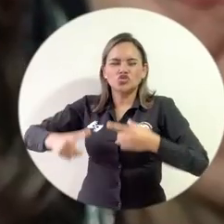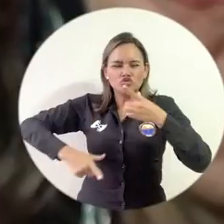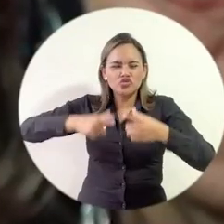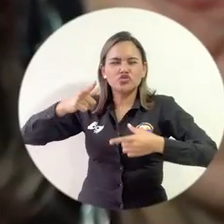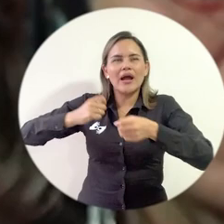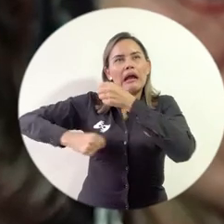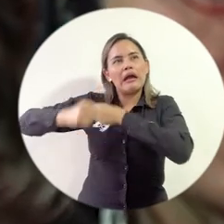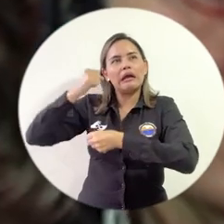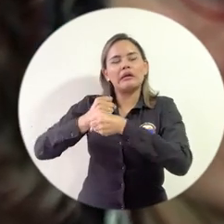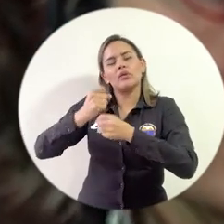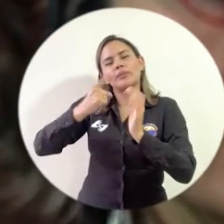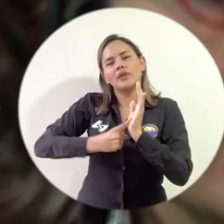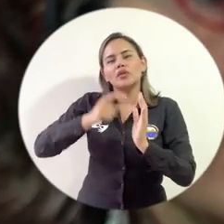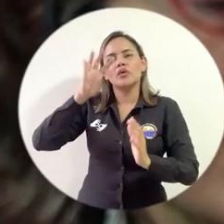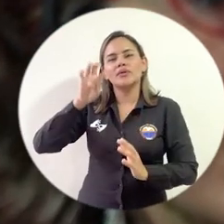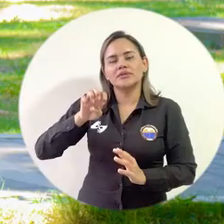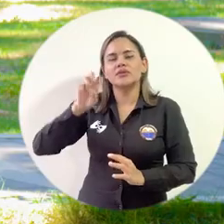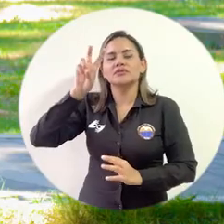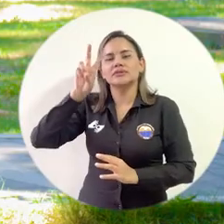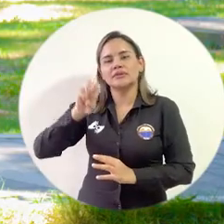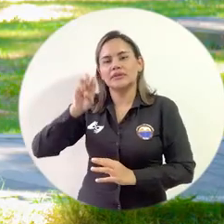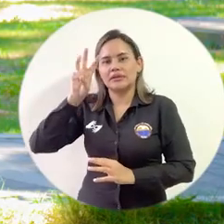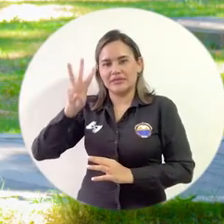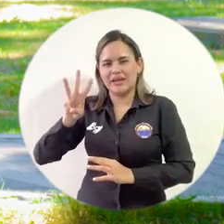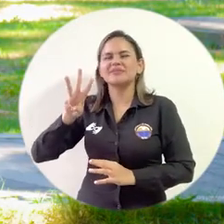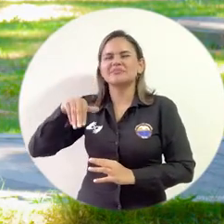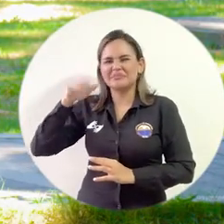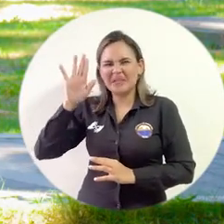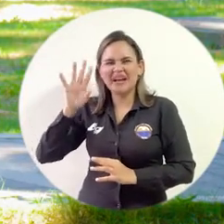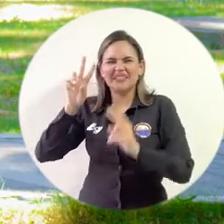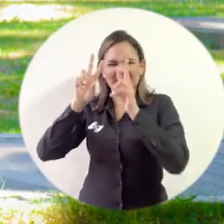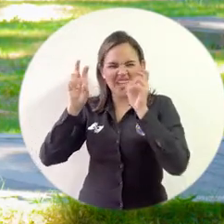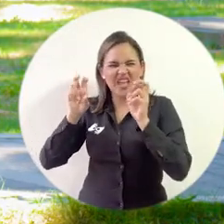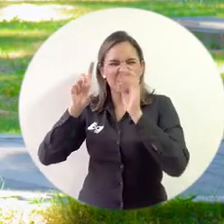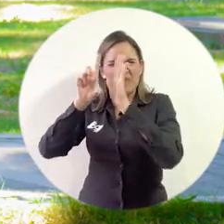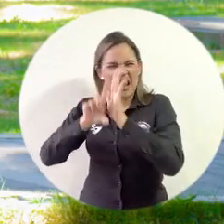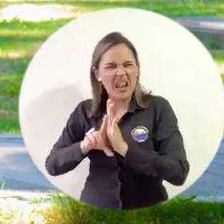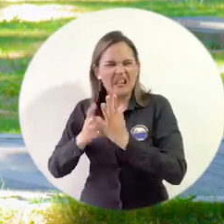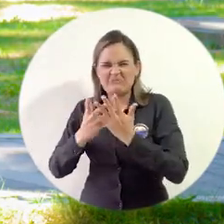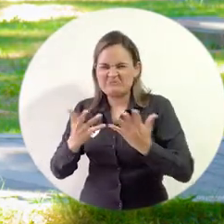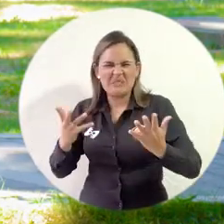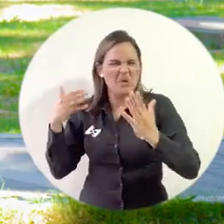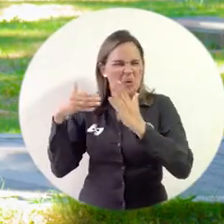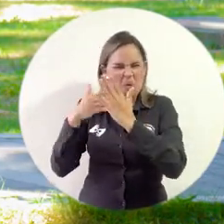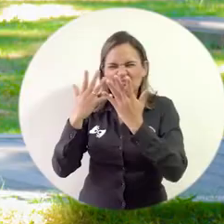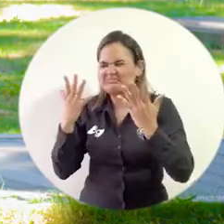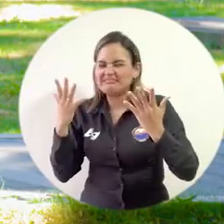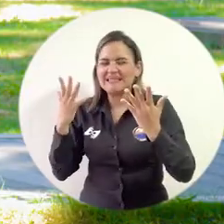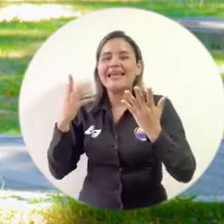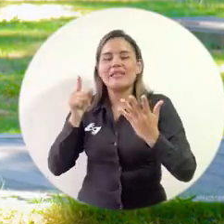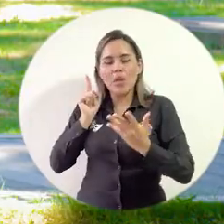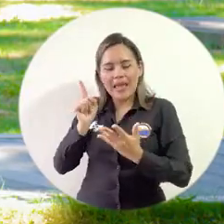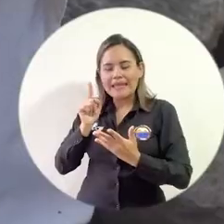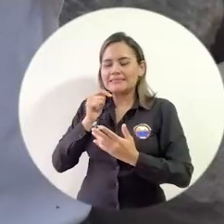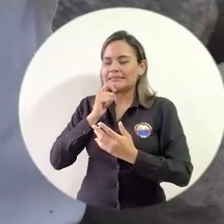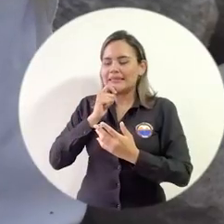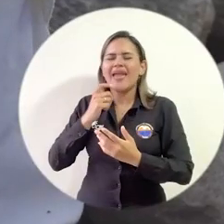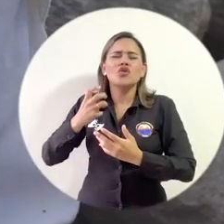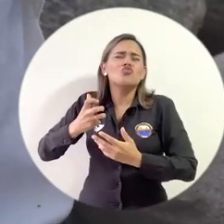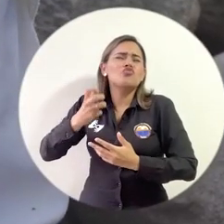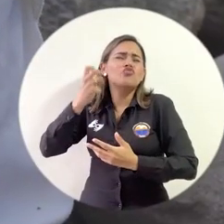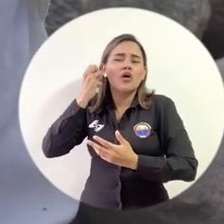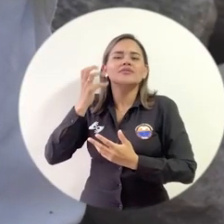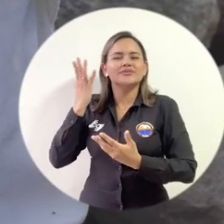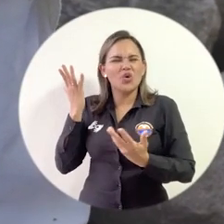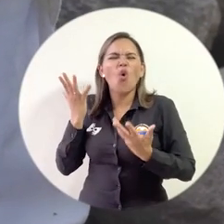73. Una lucha jurídica tenía que ver, en parte, cómo se estaba manejando o cómo